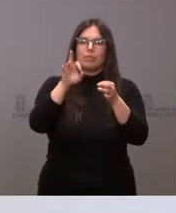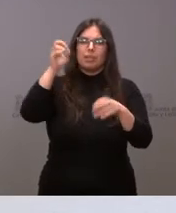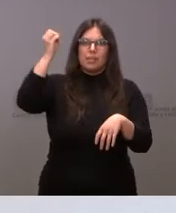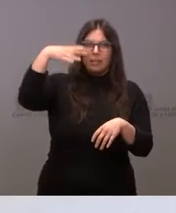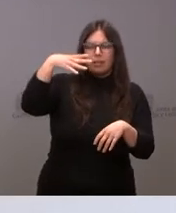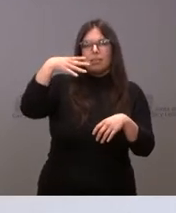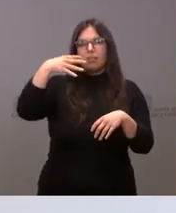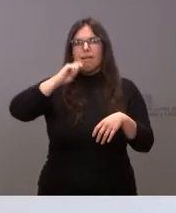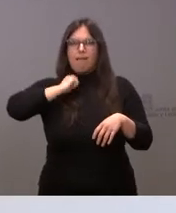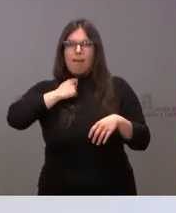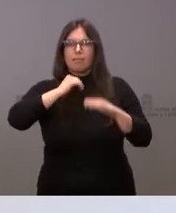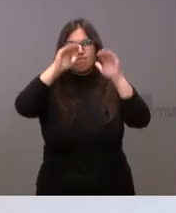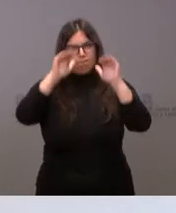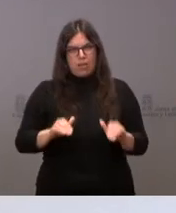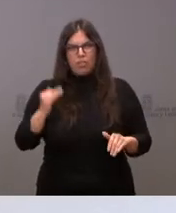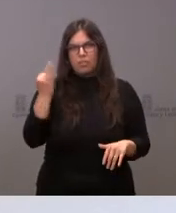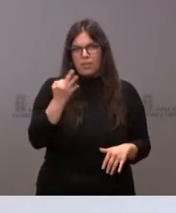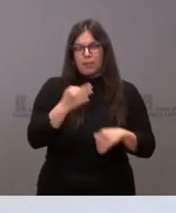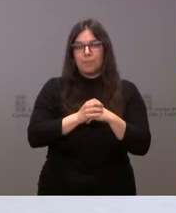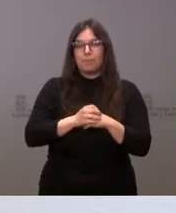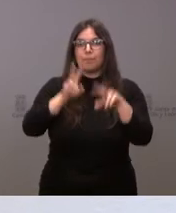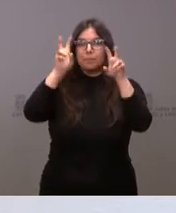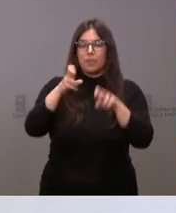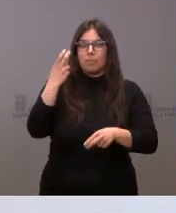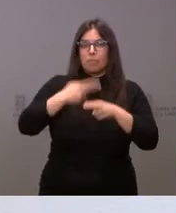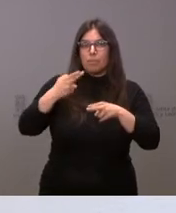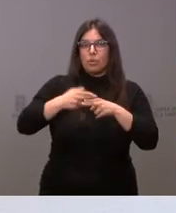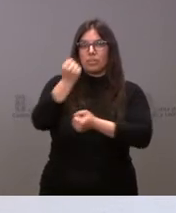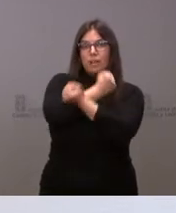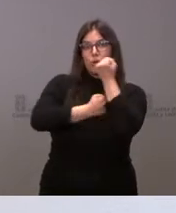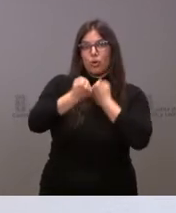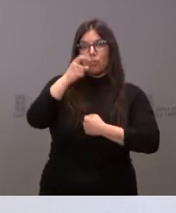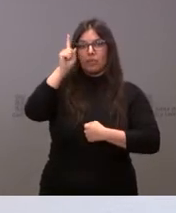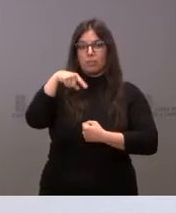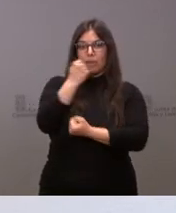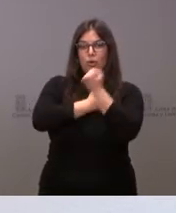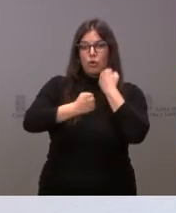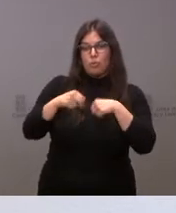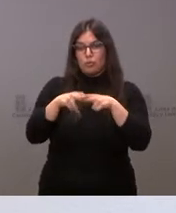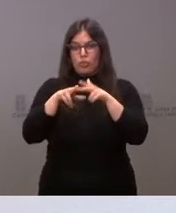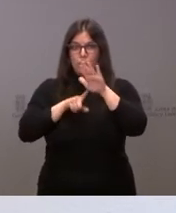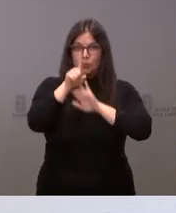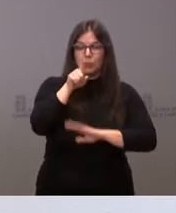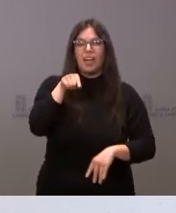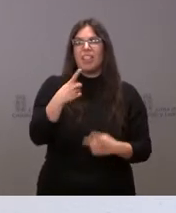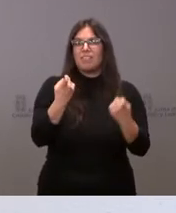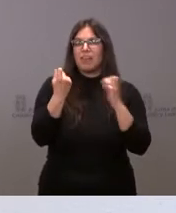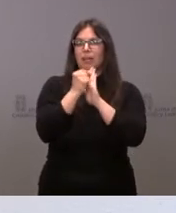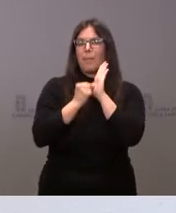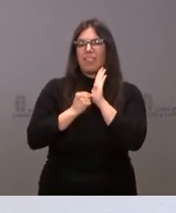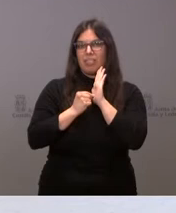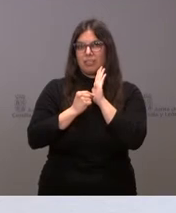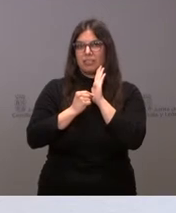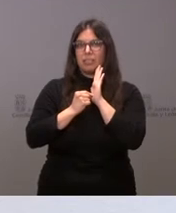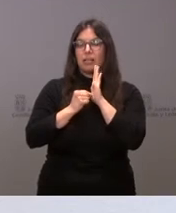energía. Sobre la política económica y la recuperación económica y social, son necesarias medidas para